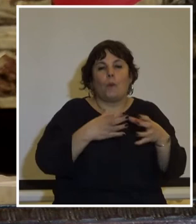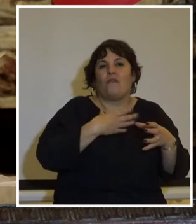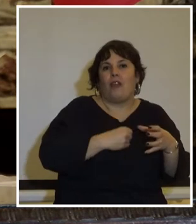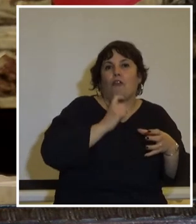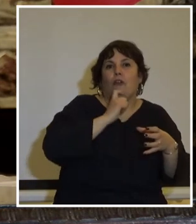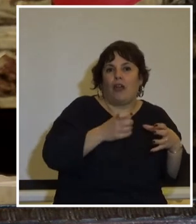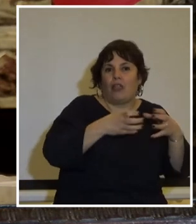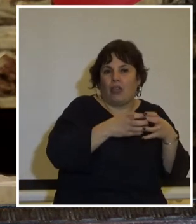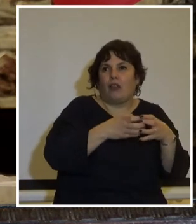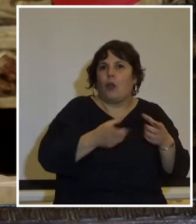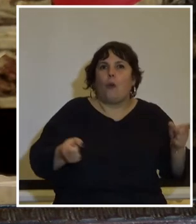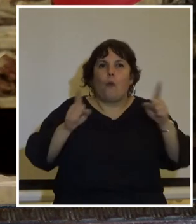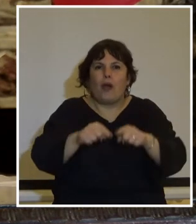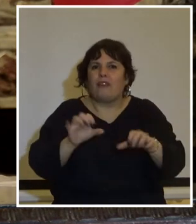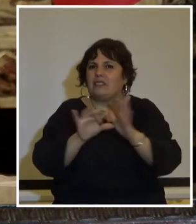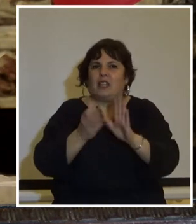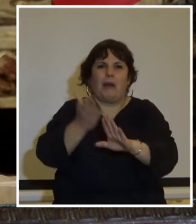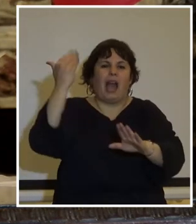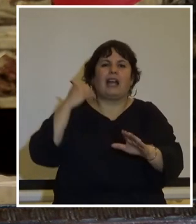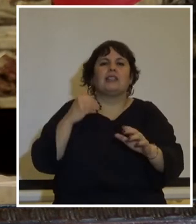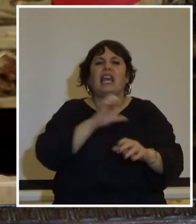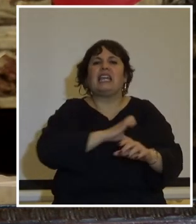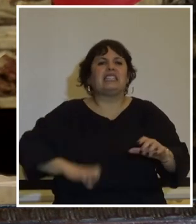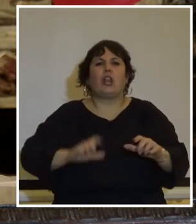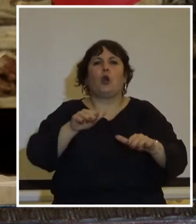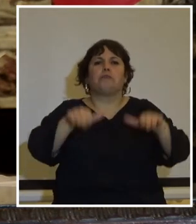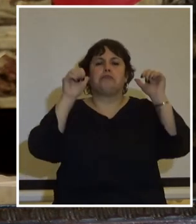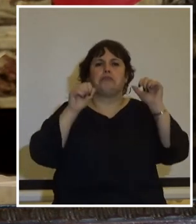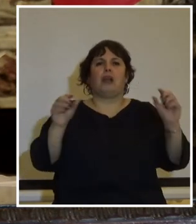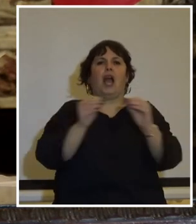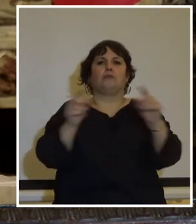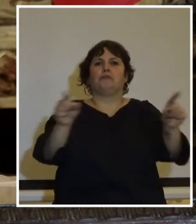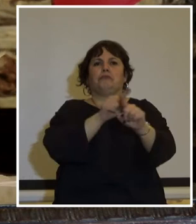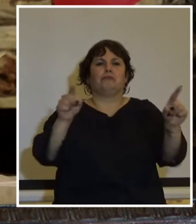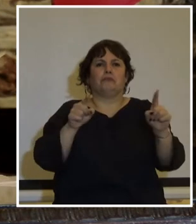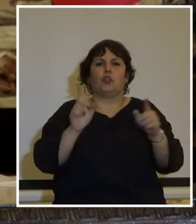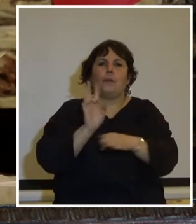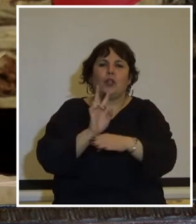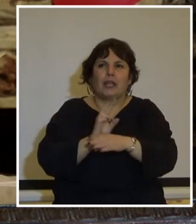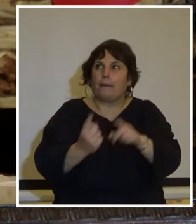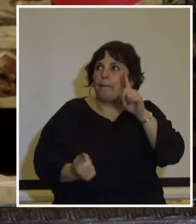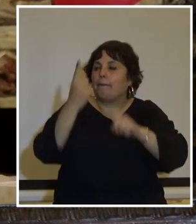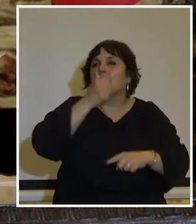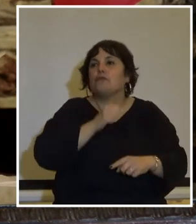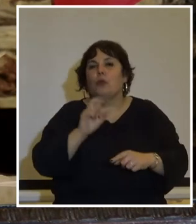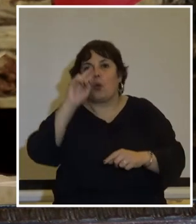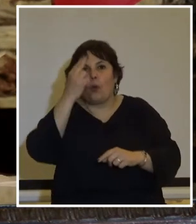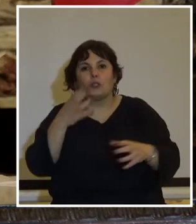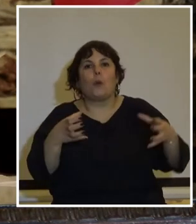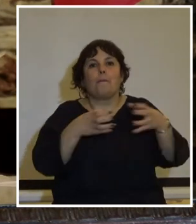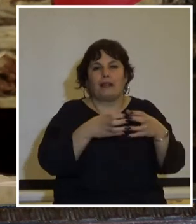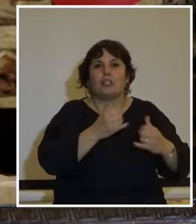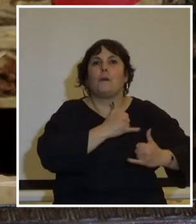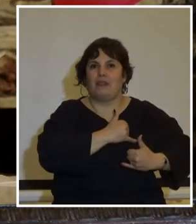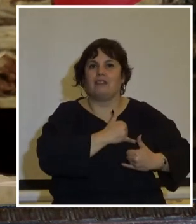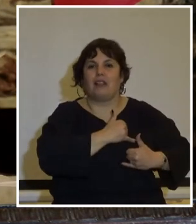restauradora neoliberal y de las clases dominantes tiene por primera vez en la historia uruguaya un partido militar